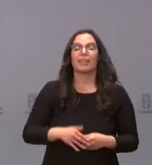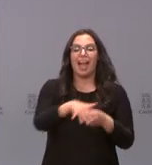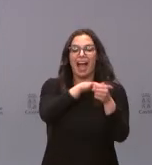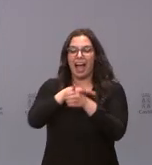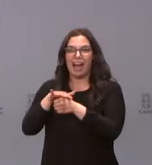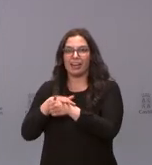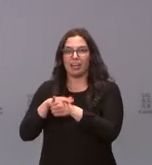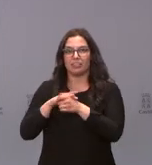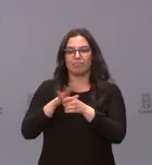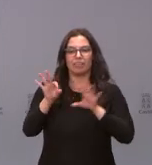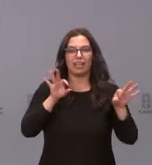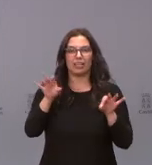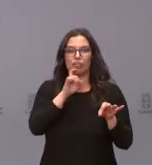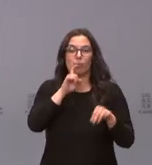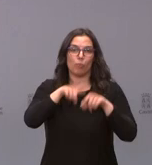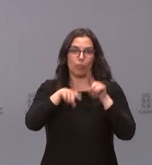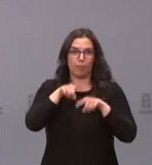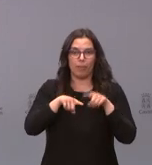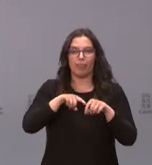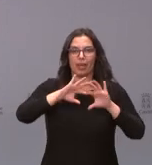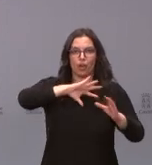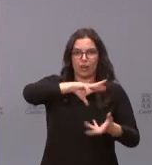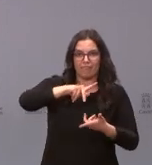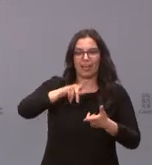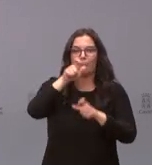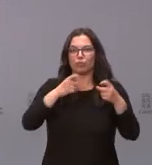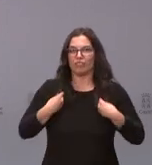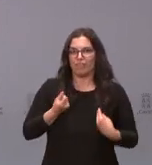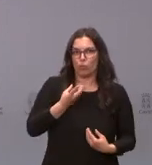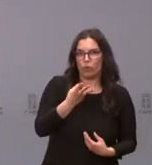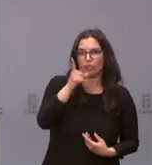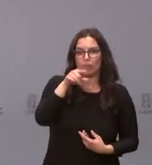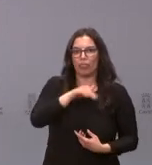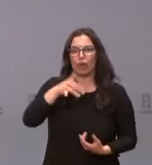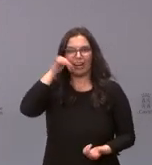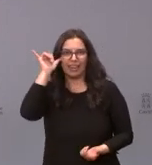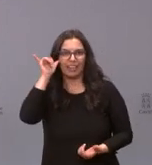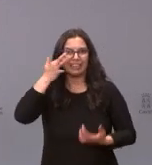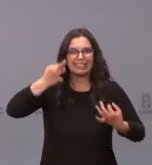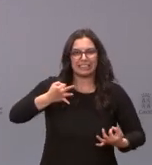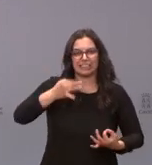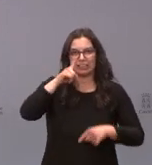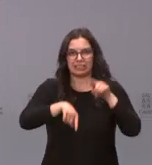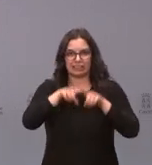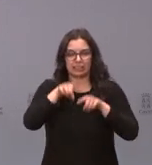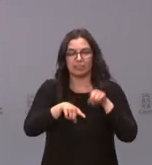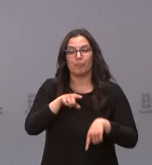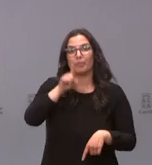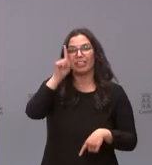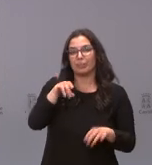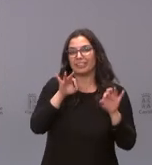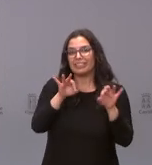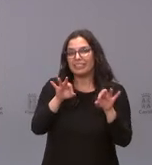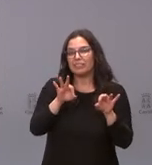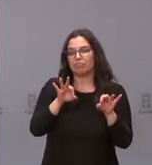se ha determinado en virtud de la geografía, de la demografía, de la vulnerabilidad, las infraestructuras críticas que pueda haber y especificidades de